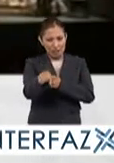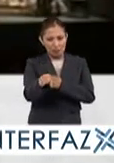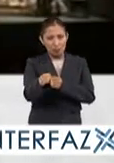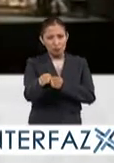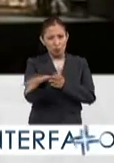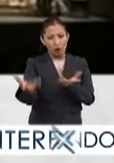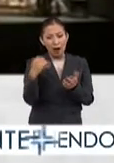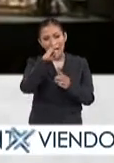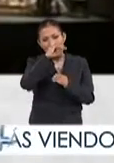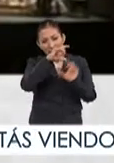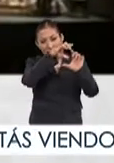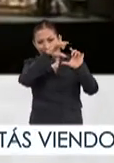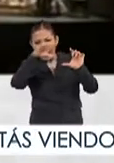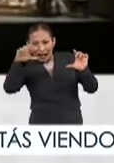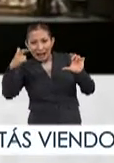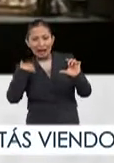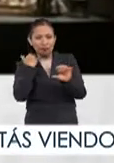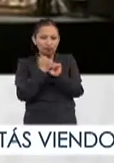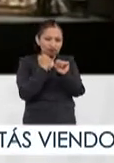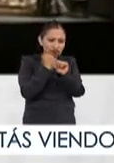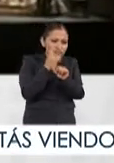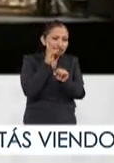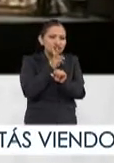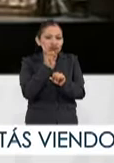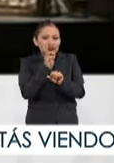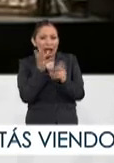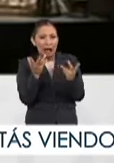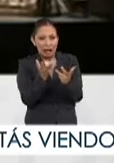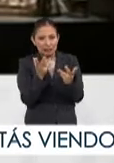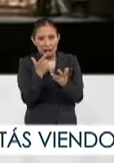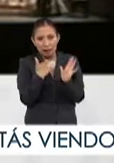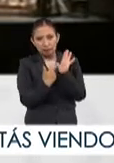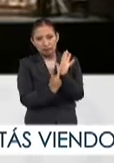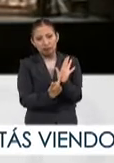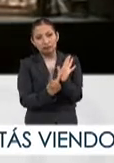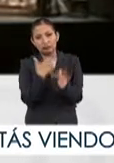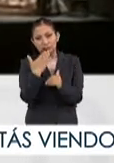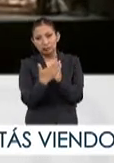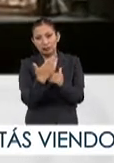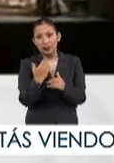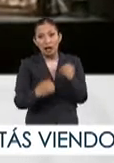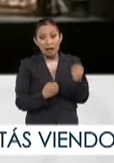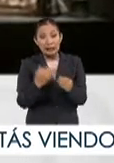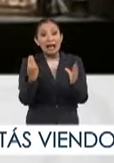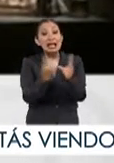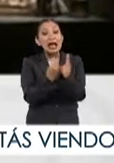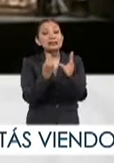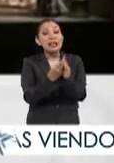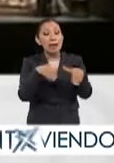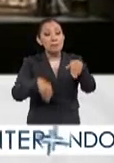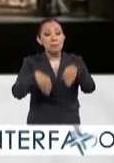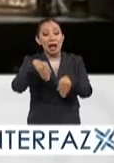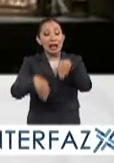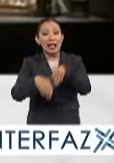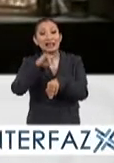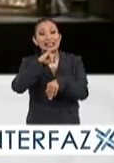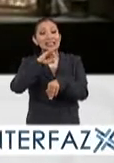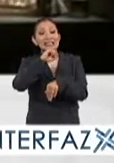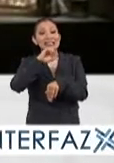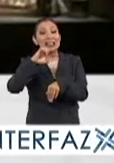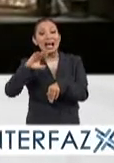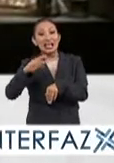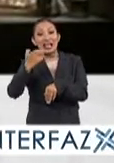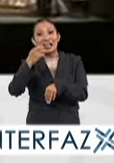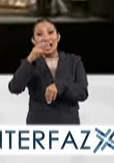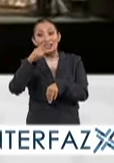pues imágenes de los ensayos que se están llevando a cabo ante la presentación ¿no? es la clase de ballet que Isai Hernández ofreció